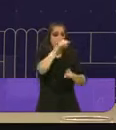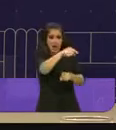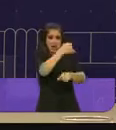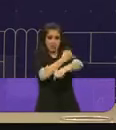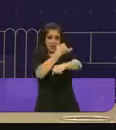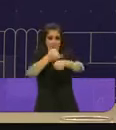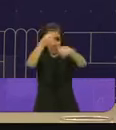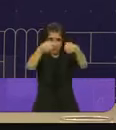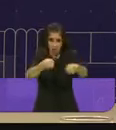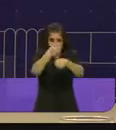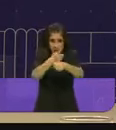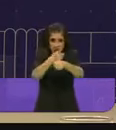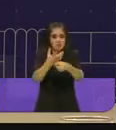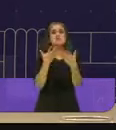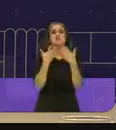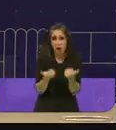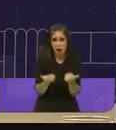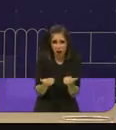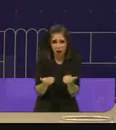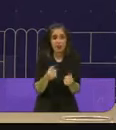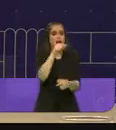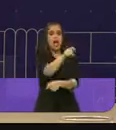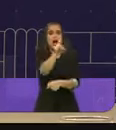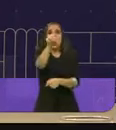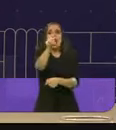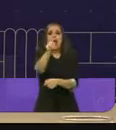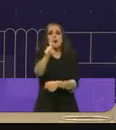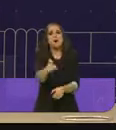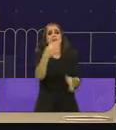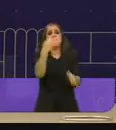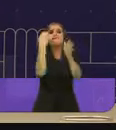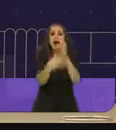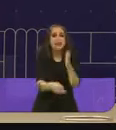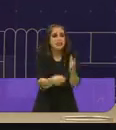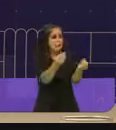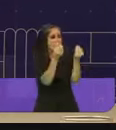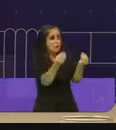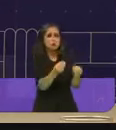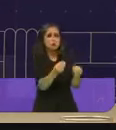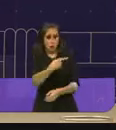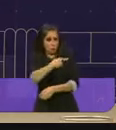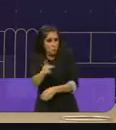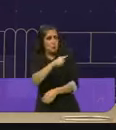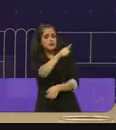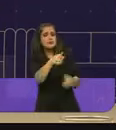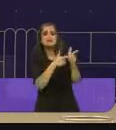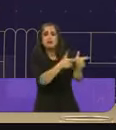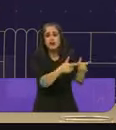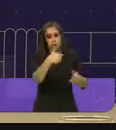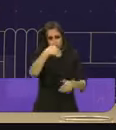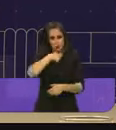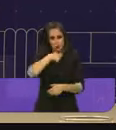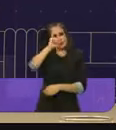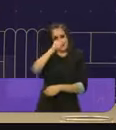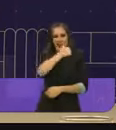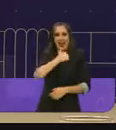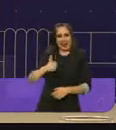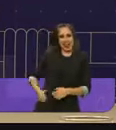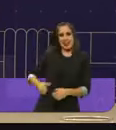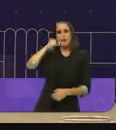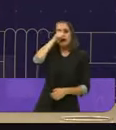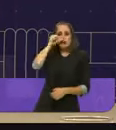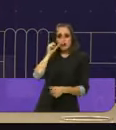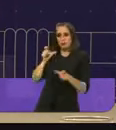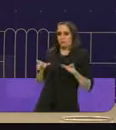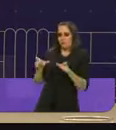ni resolviste la falta de agua. Y hay más pobreza. Yo convertí en tan solo 6 años a Benito Juárez en la alcaldía más segura